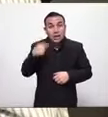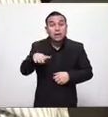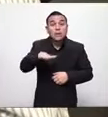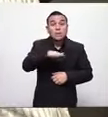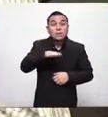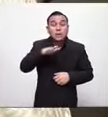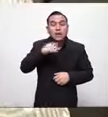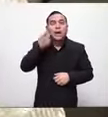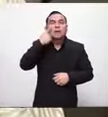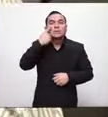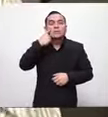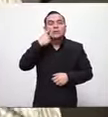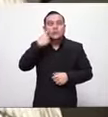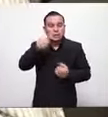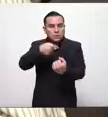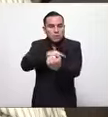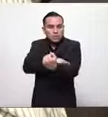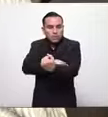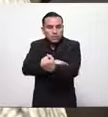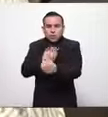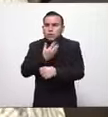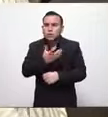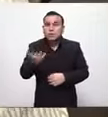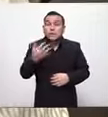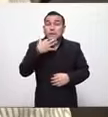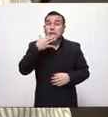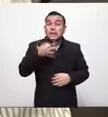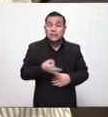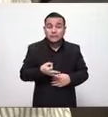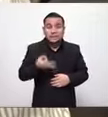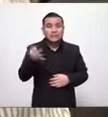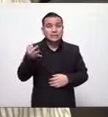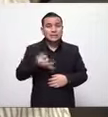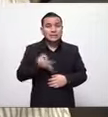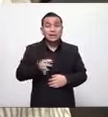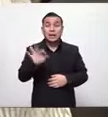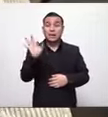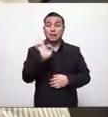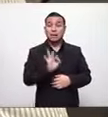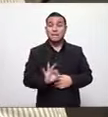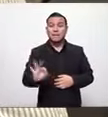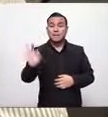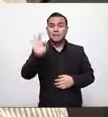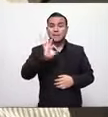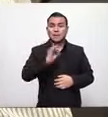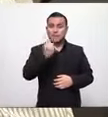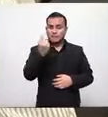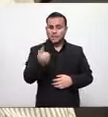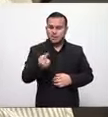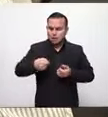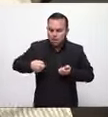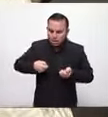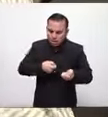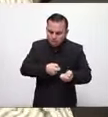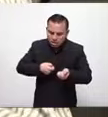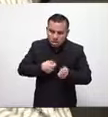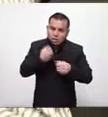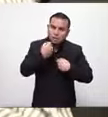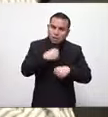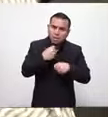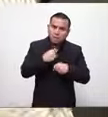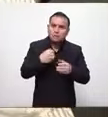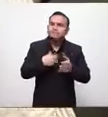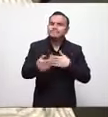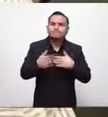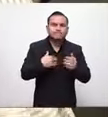salud desde los más humildes desde el que a lo mejor hace la limpieza o está en la entrada del parqueo de